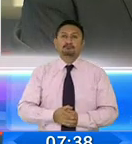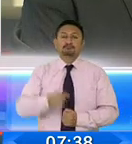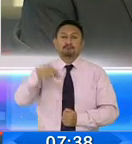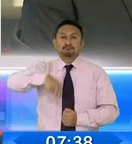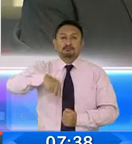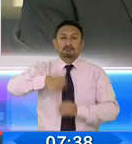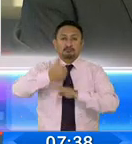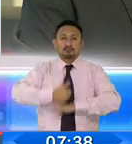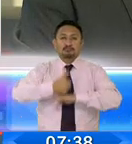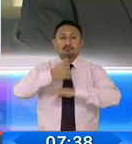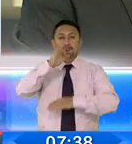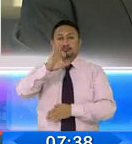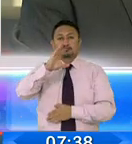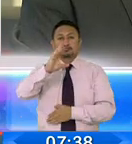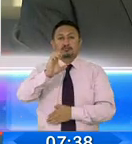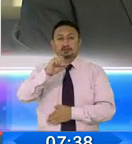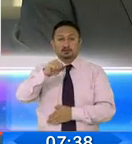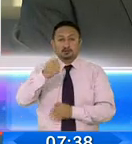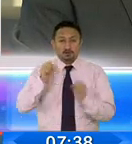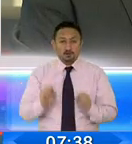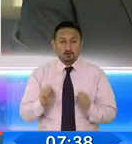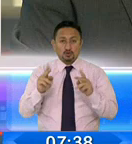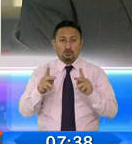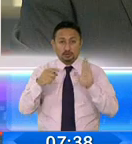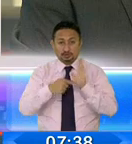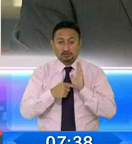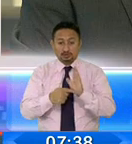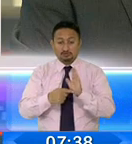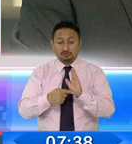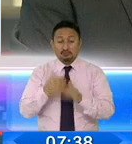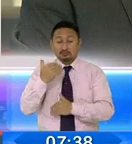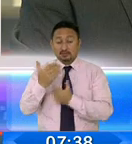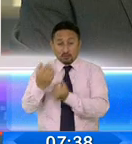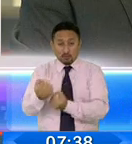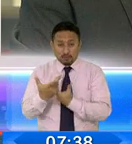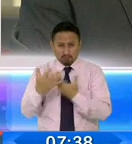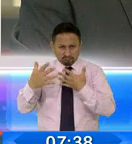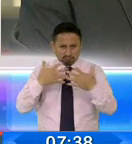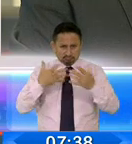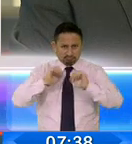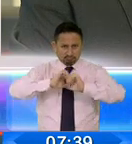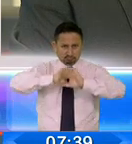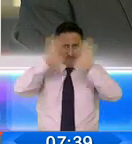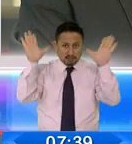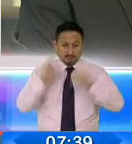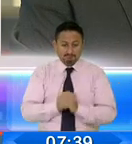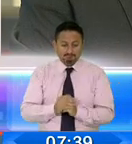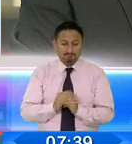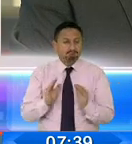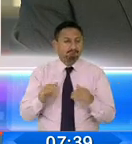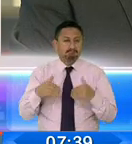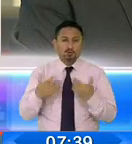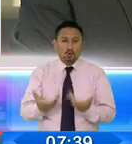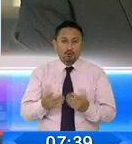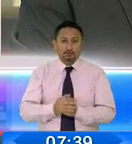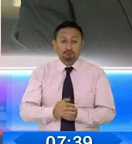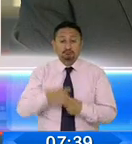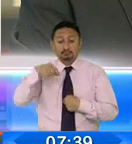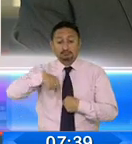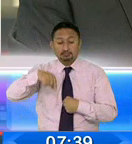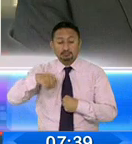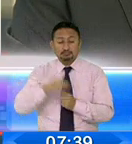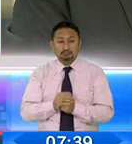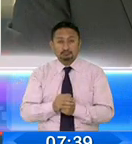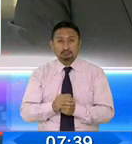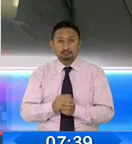Tribunal Contencioso Electoral tiene la oportunidad histórica de transparentar la información. Y la única manera de transparentar la información es aperturando